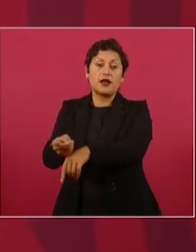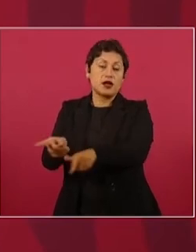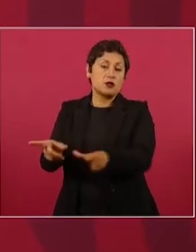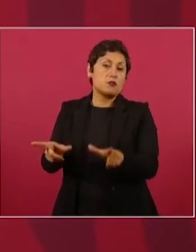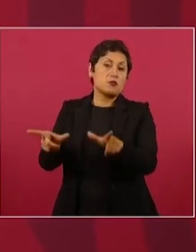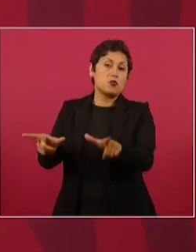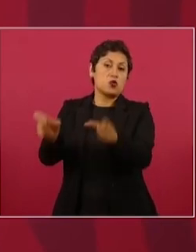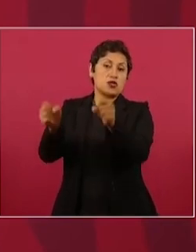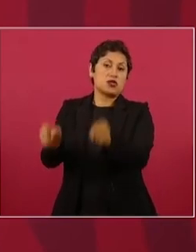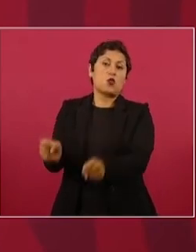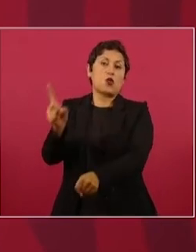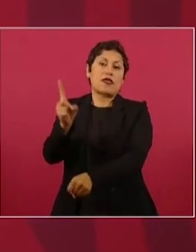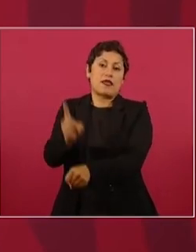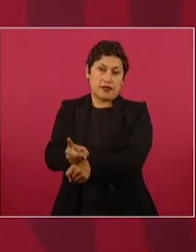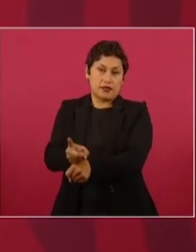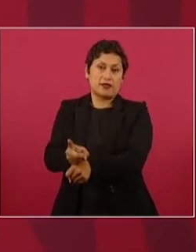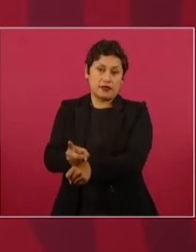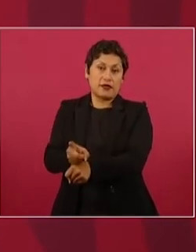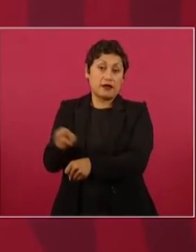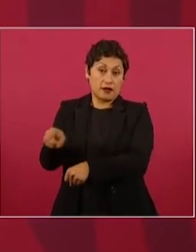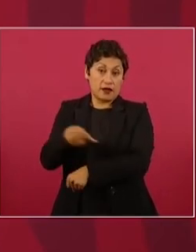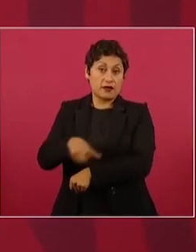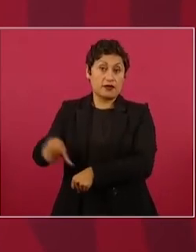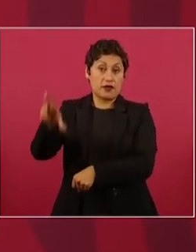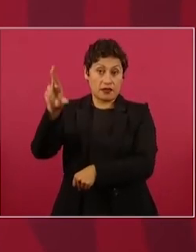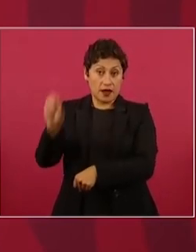permanente en Quintana Roo.